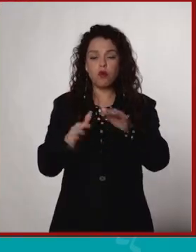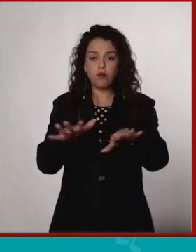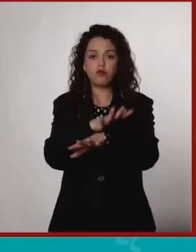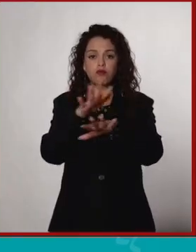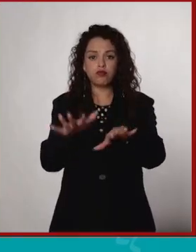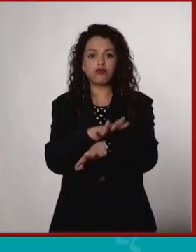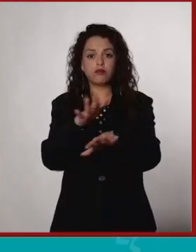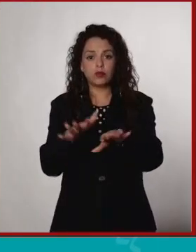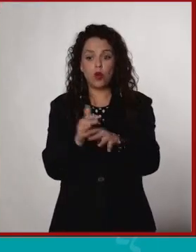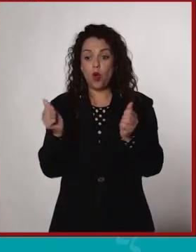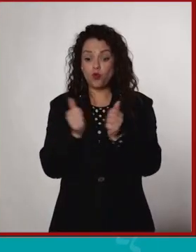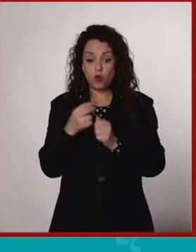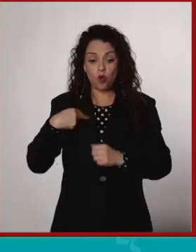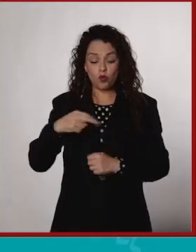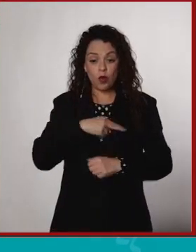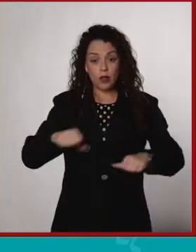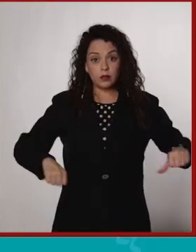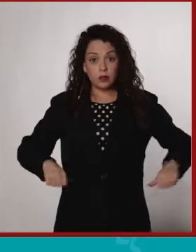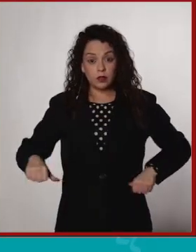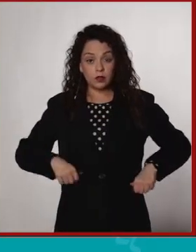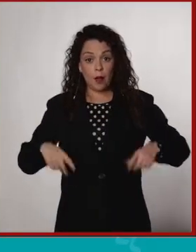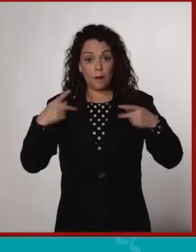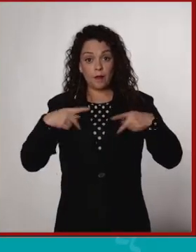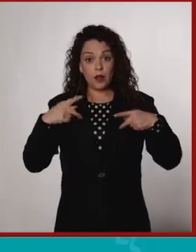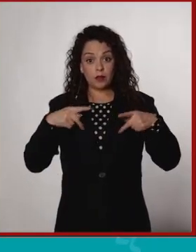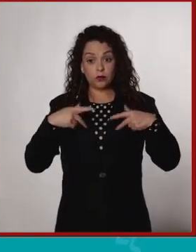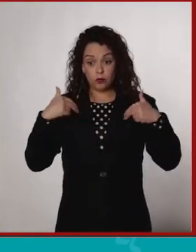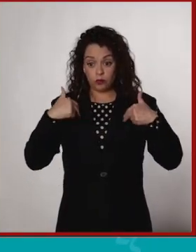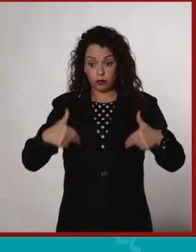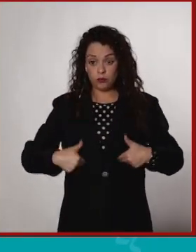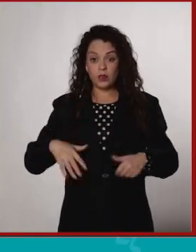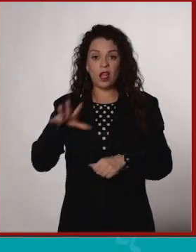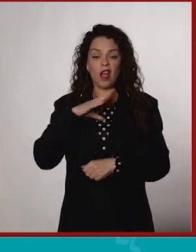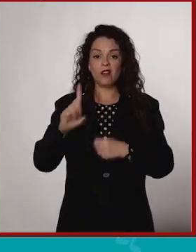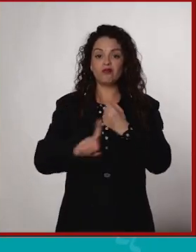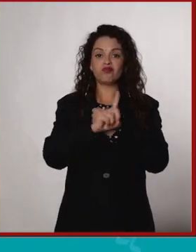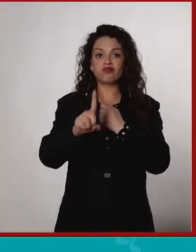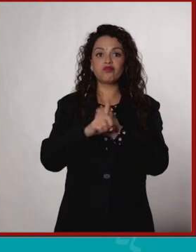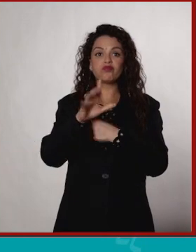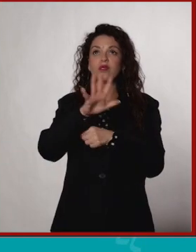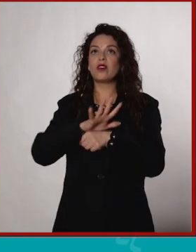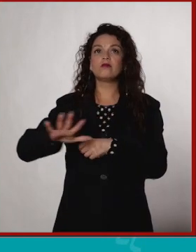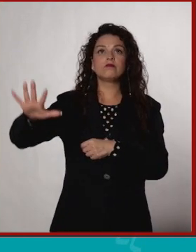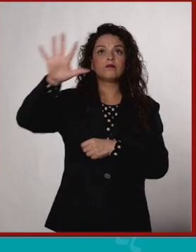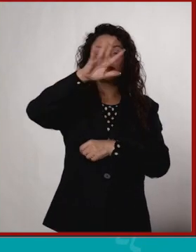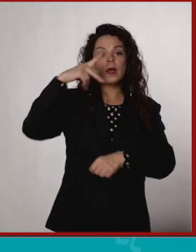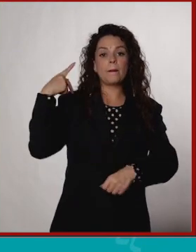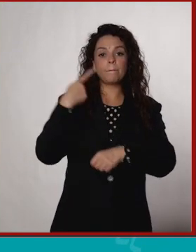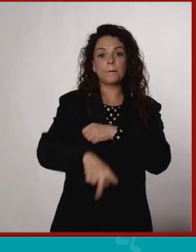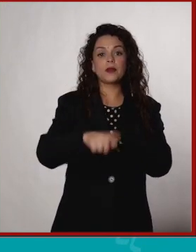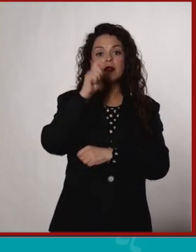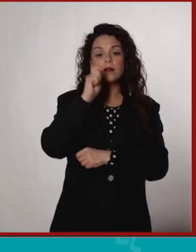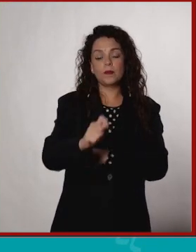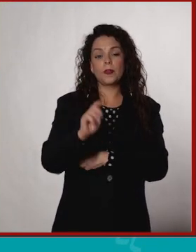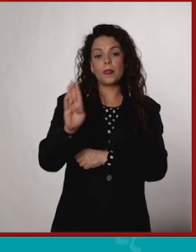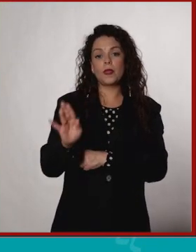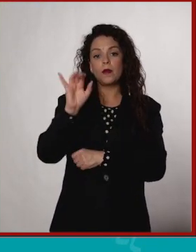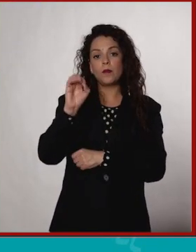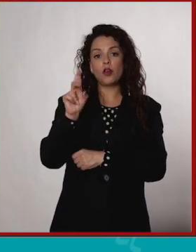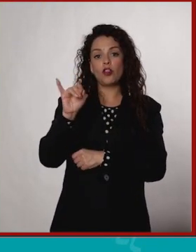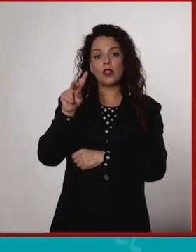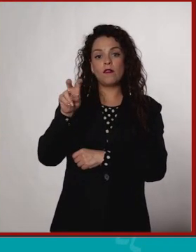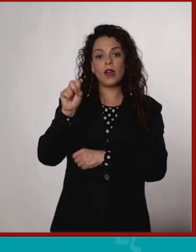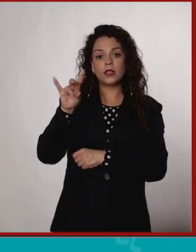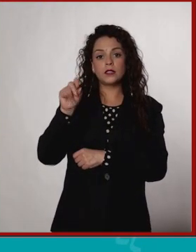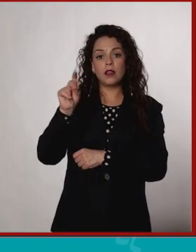Desafortunadamente, con algunas de nuestras actividades, los seres humanos hemos provocado problemas ambientales que ponen en riesgo a la